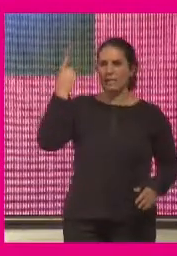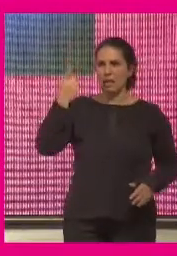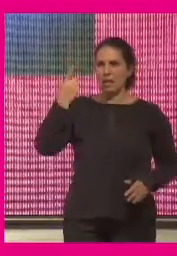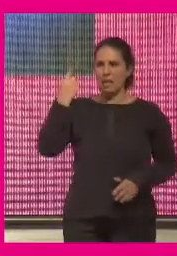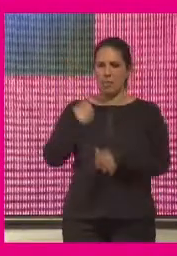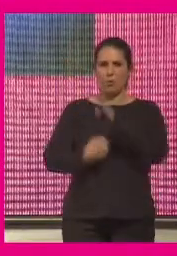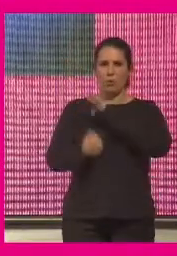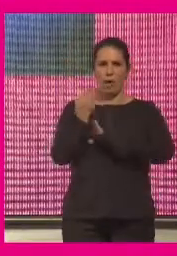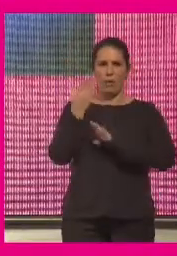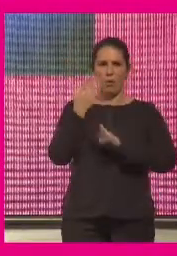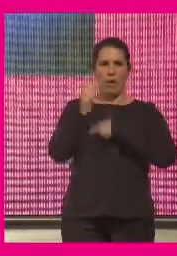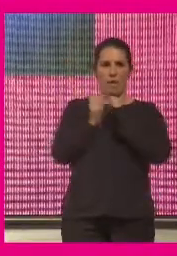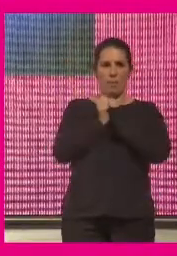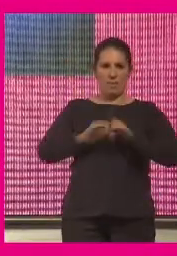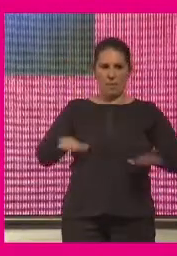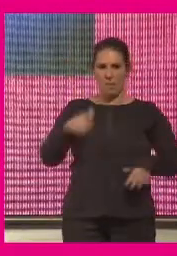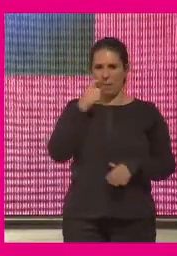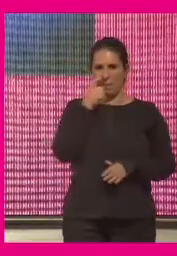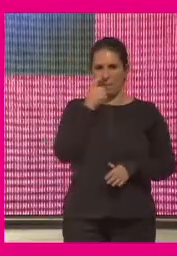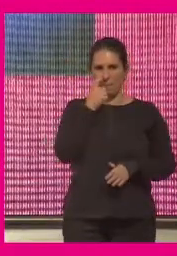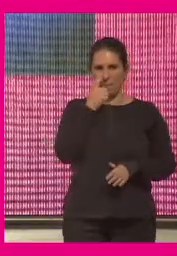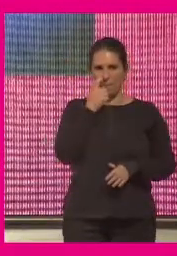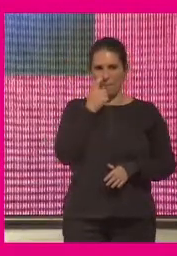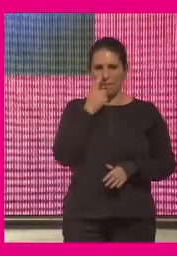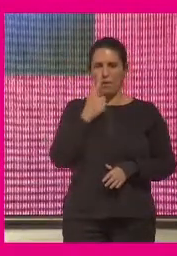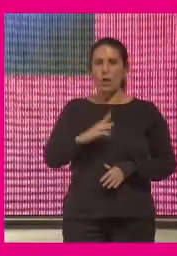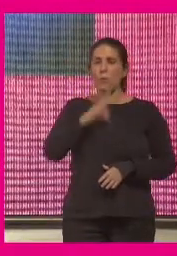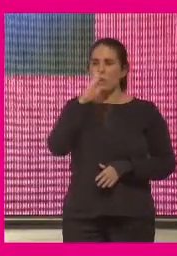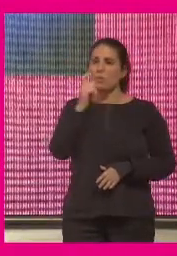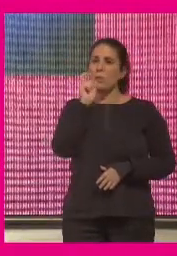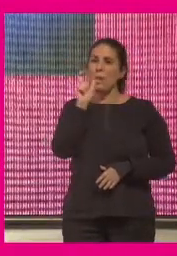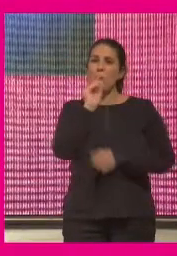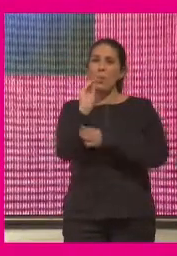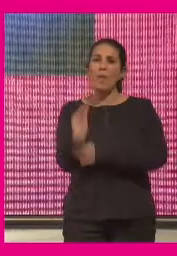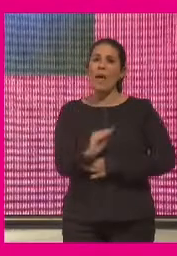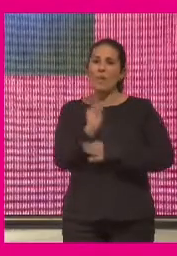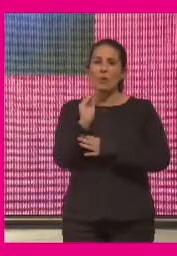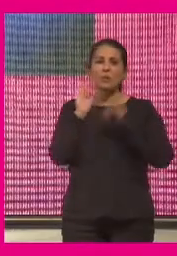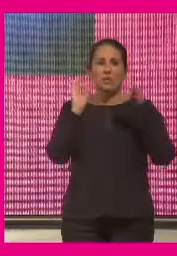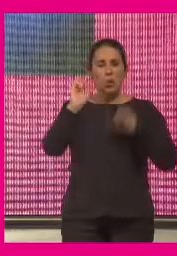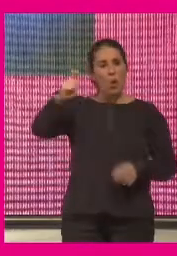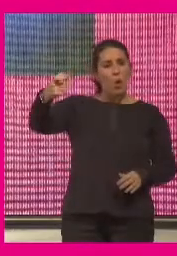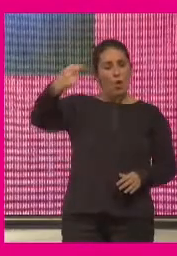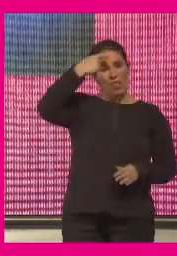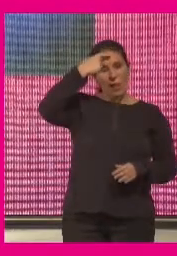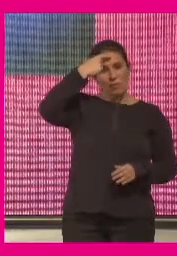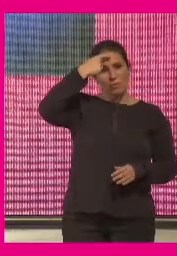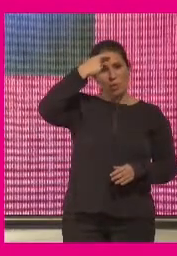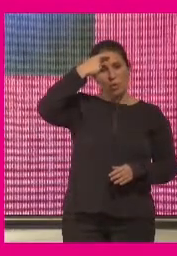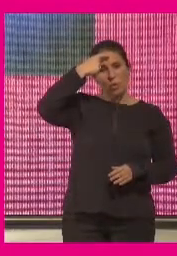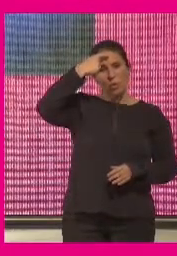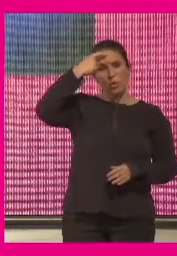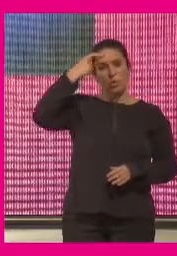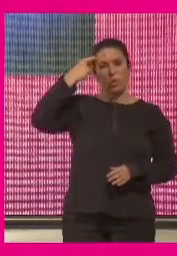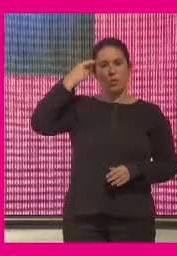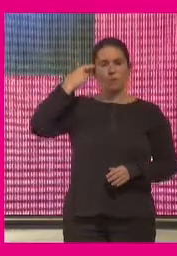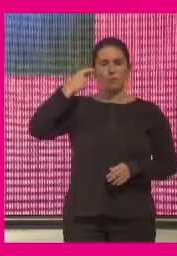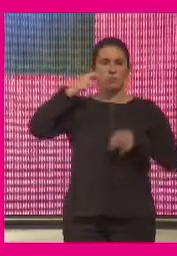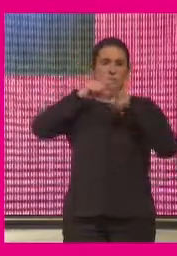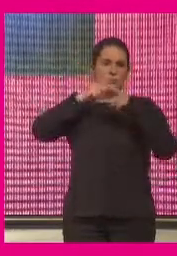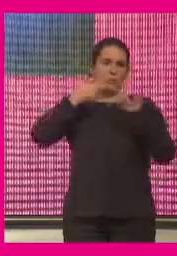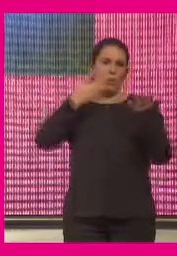provocado la pandemia por tanto la palabra cuidados es un concepto lo planteaba Derrida sobre la